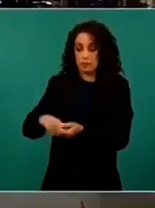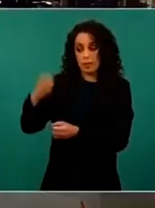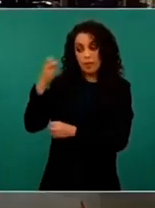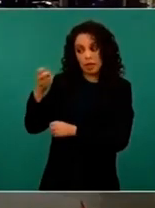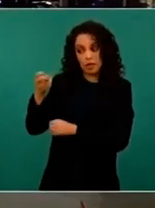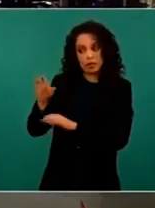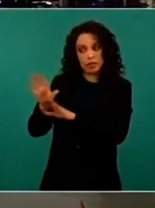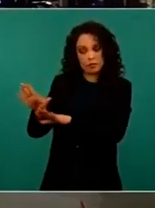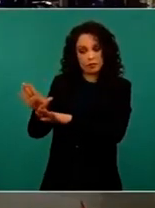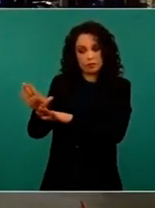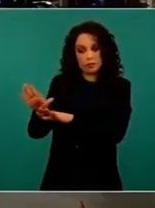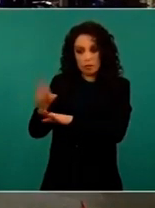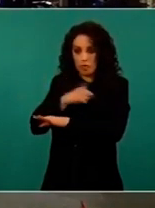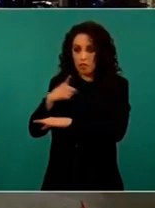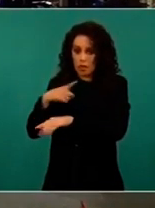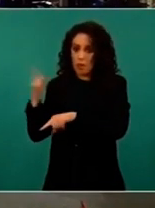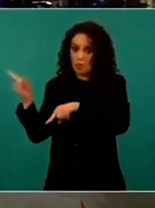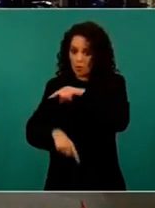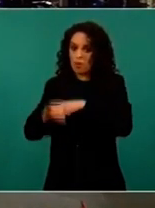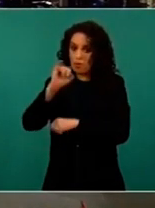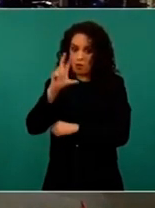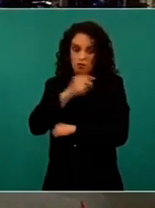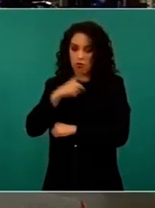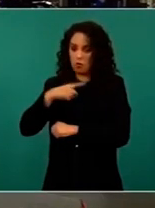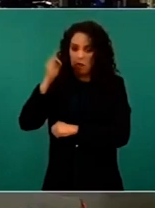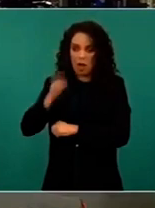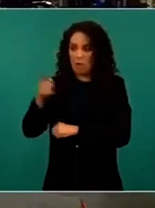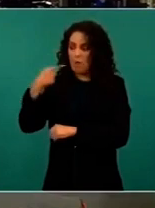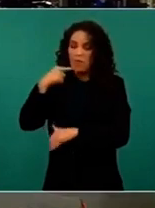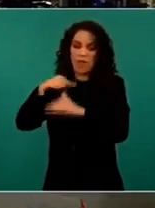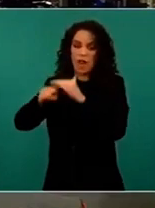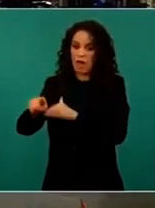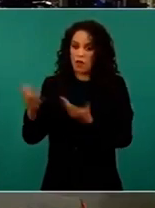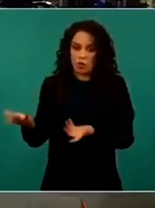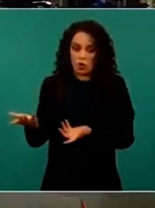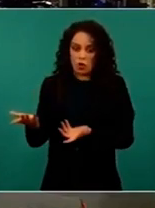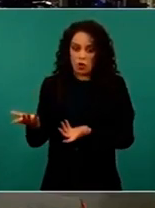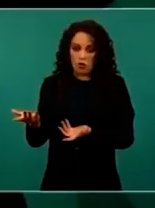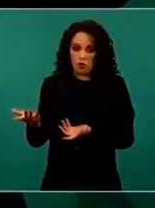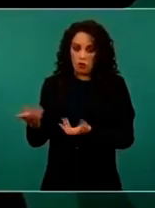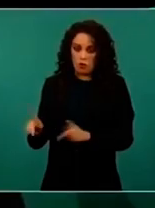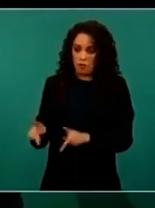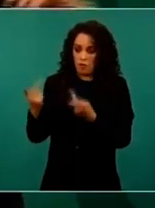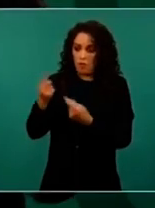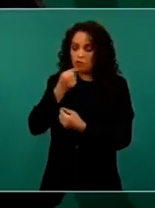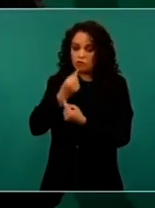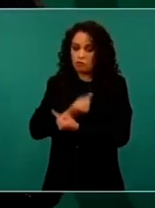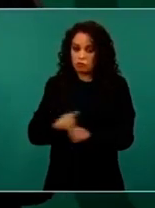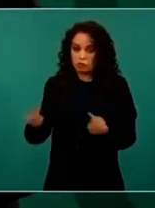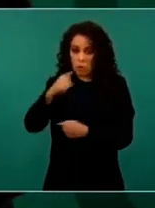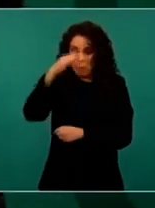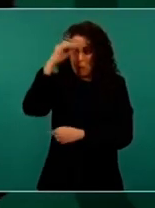y que no deben de permitirse, sólo se dan en las comunidades indígenas.